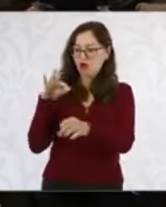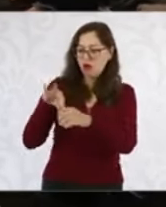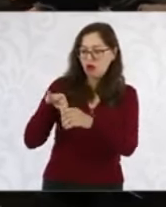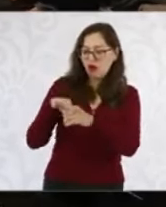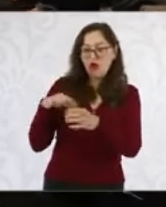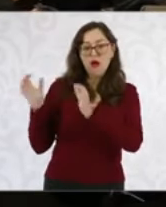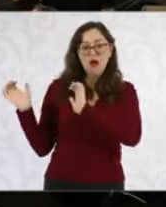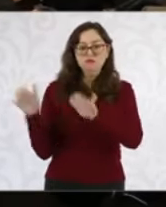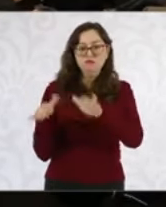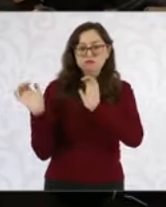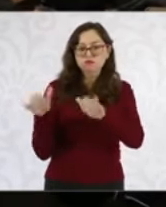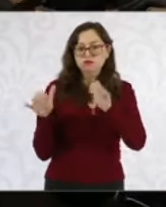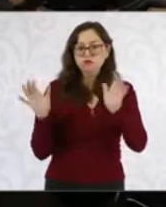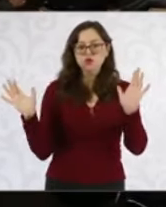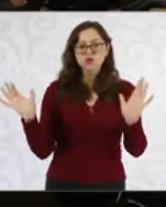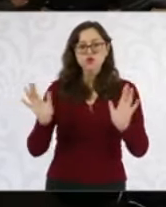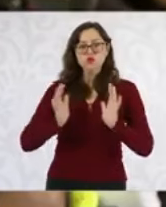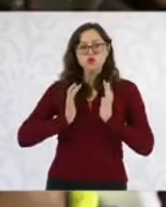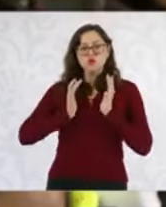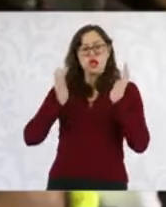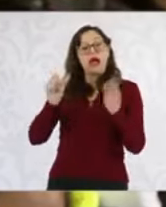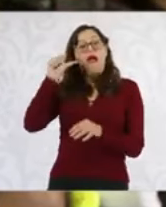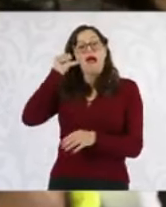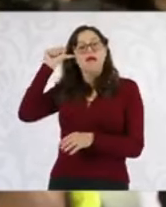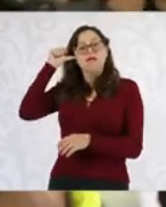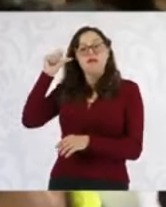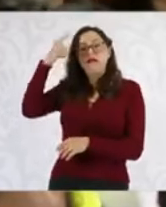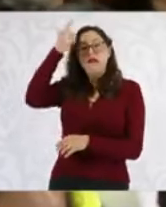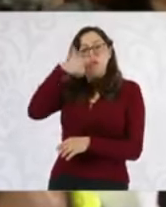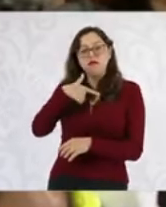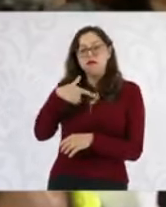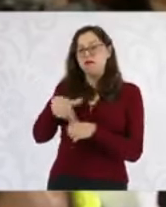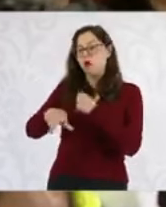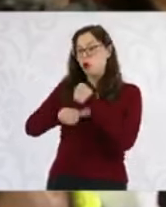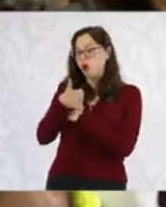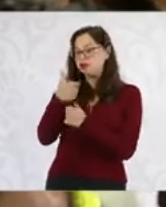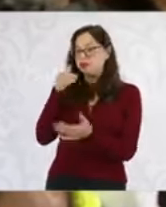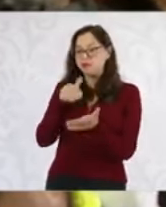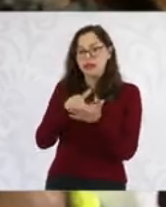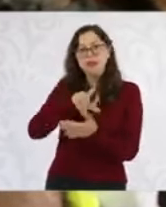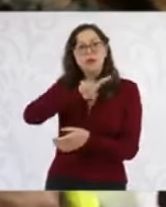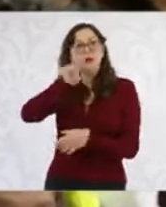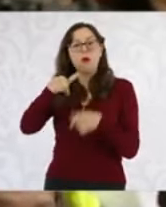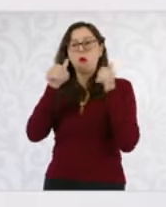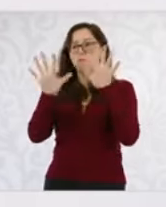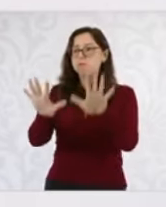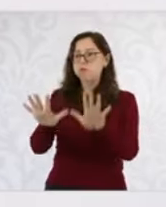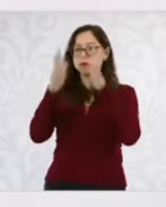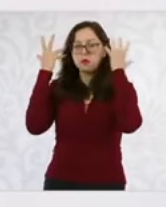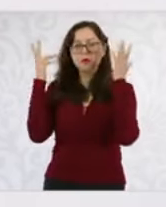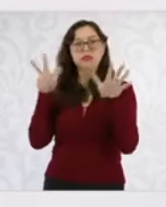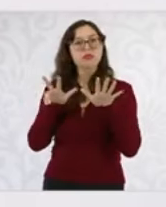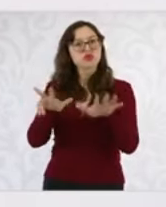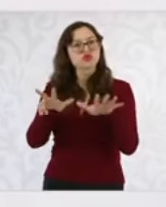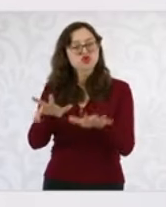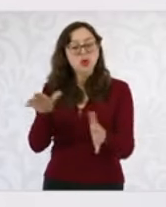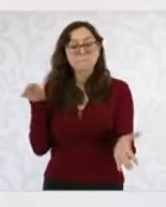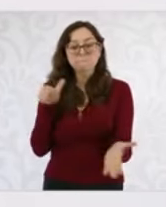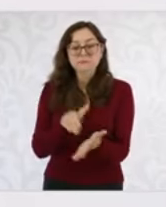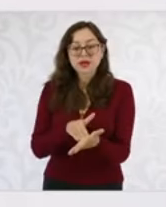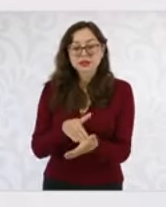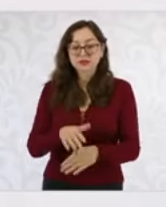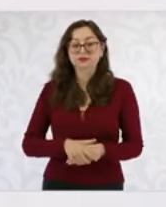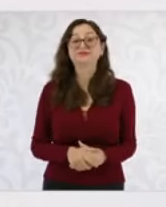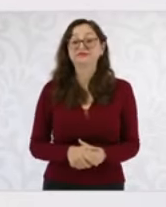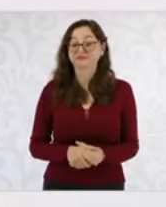anoche cuando escuché apenas iban 11 mil y ya veo que son 18 mil 400. Sí, ayer estaba en